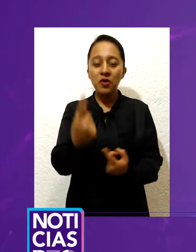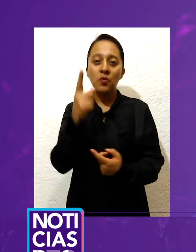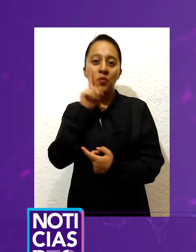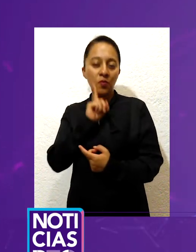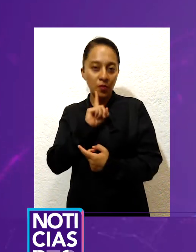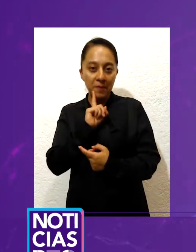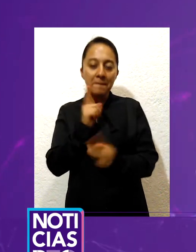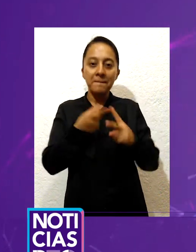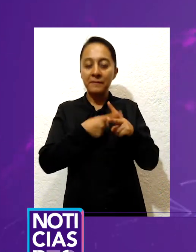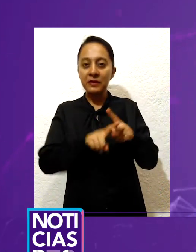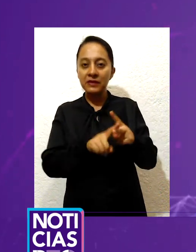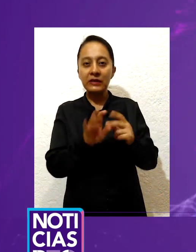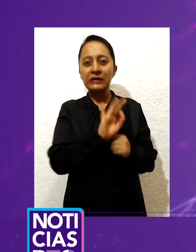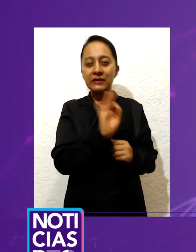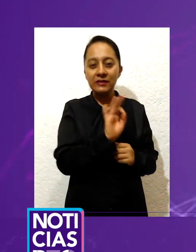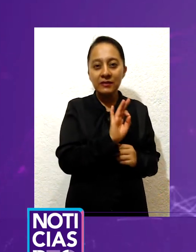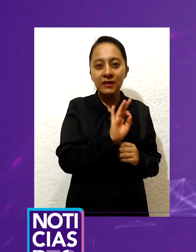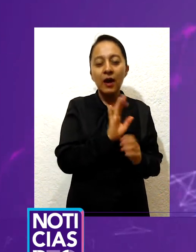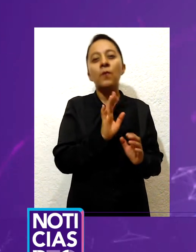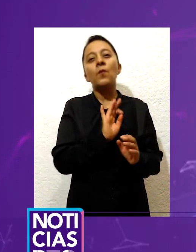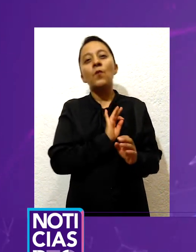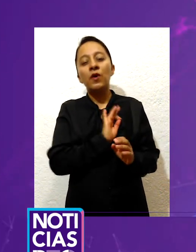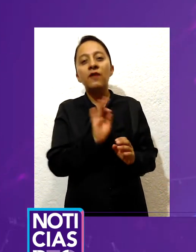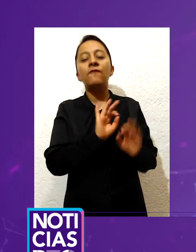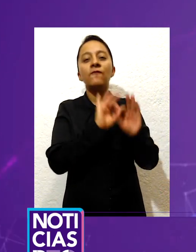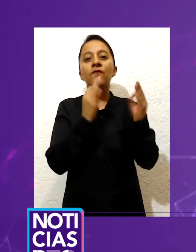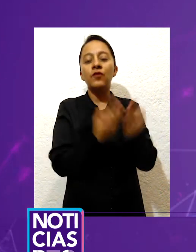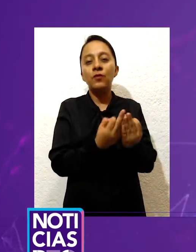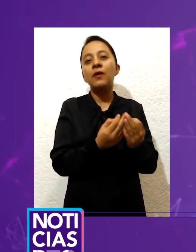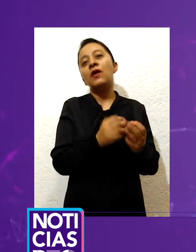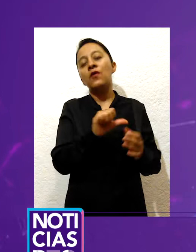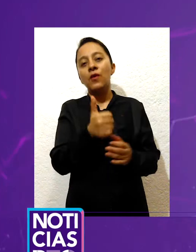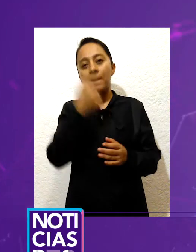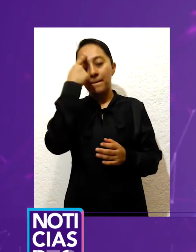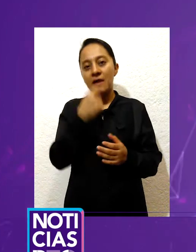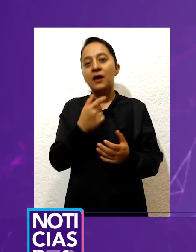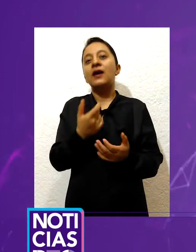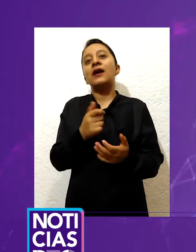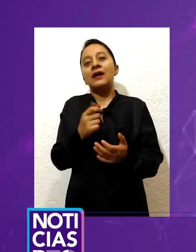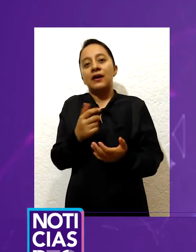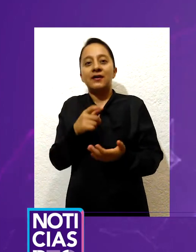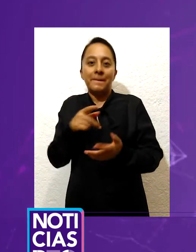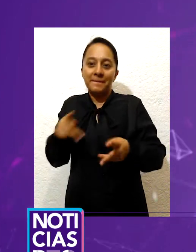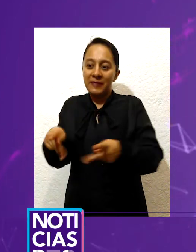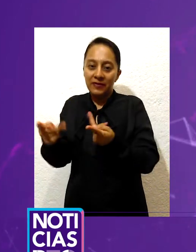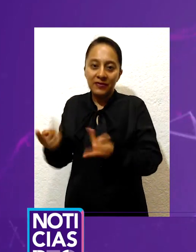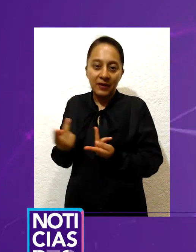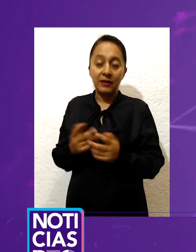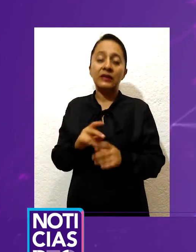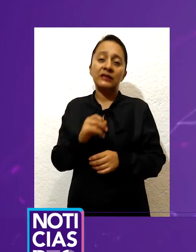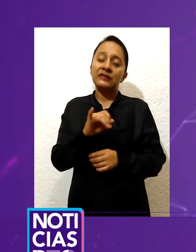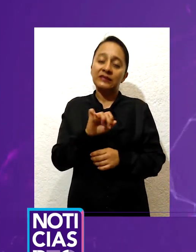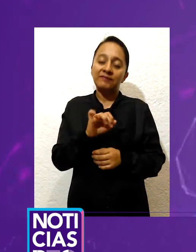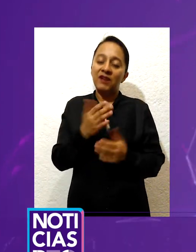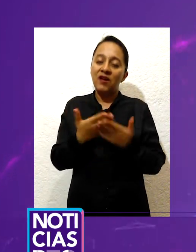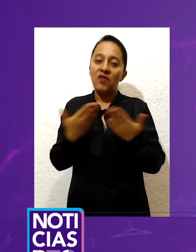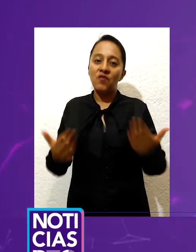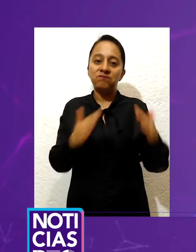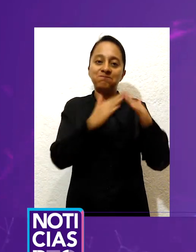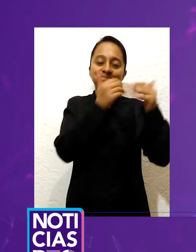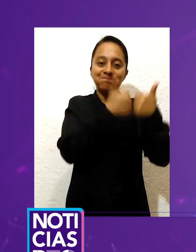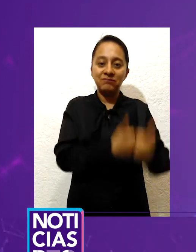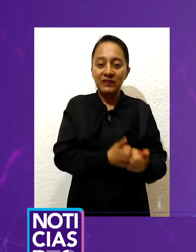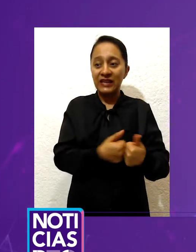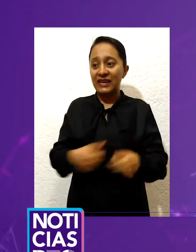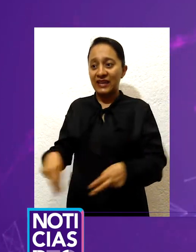Empezaron pocas, viendo la posibilidad de que fuera una alternativa para mantener un ingreso en sus familias, pues con la restricción de que nos quedáramos